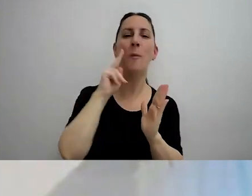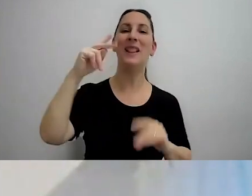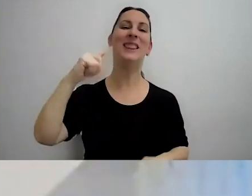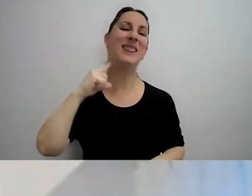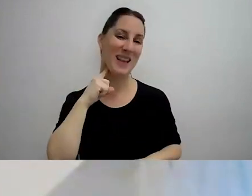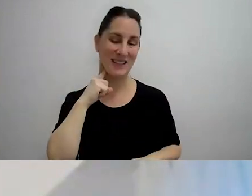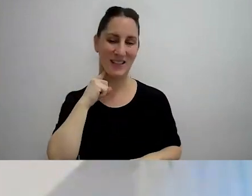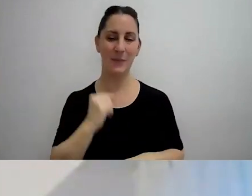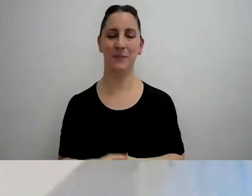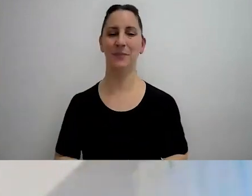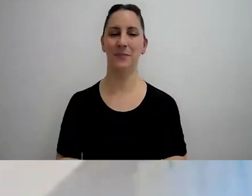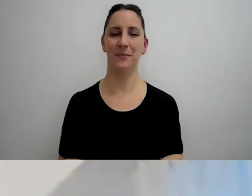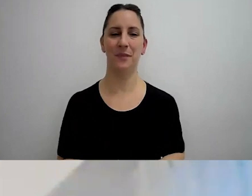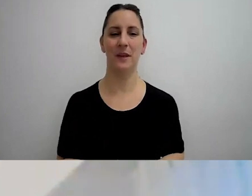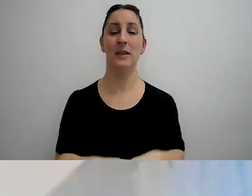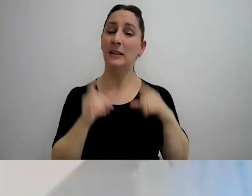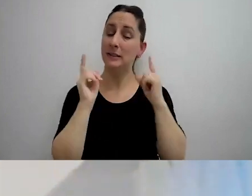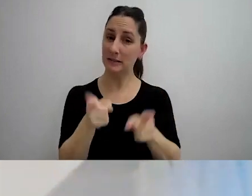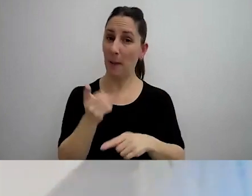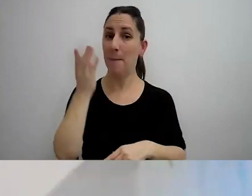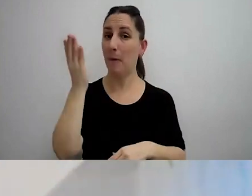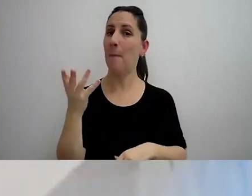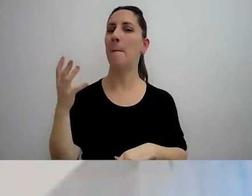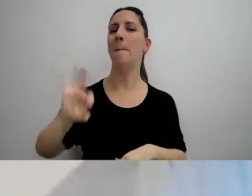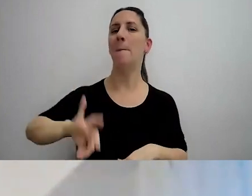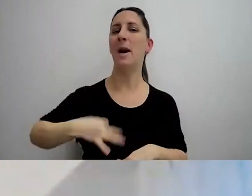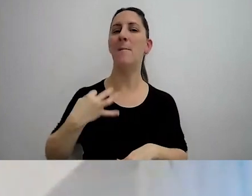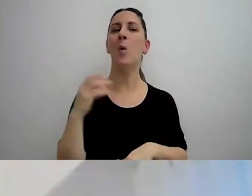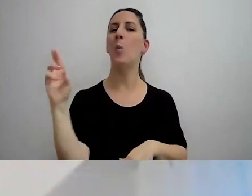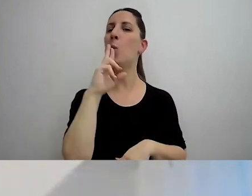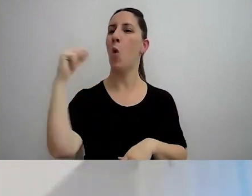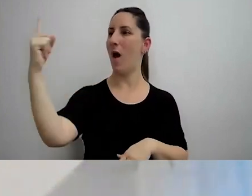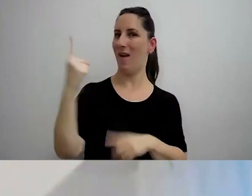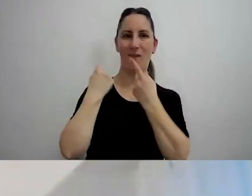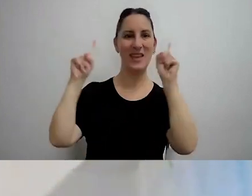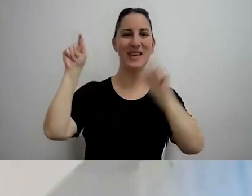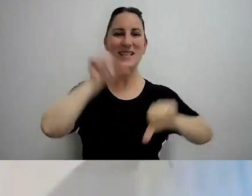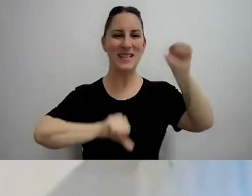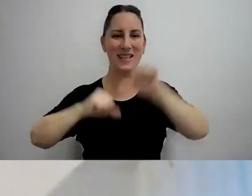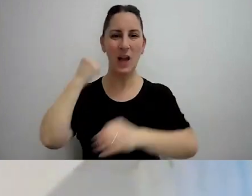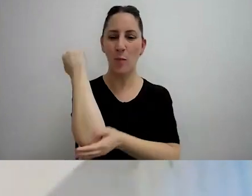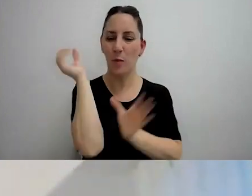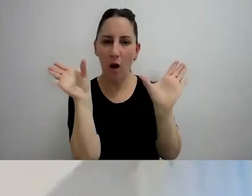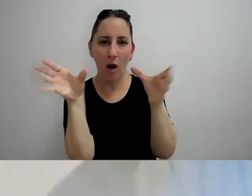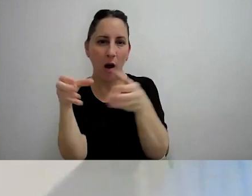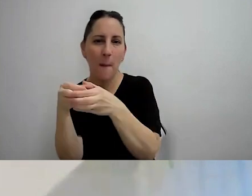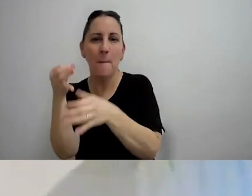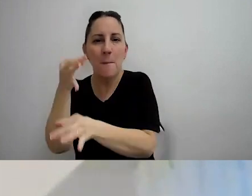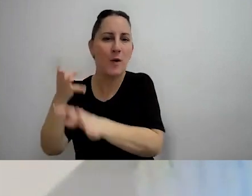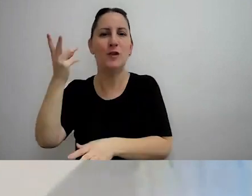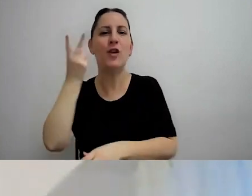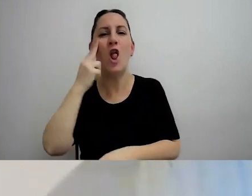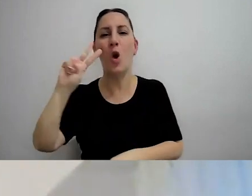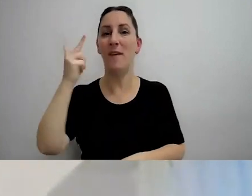fiscales por la obra y también obtuvo el premio a la mujer destacada en ciencias económicas en la categoría actuación profesional 2020